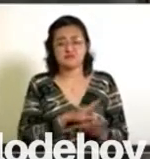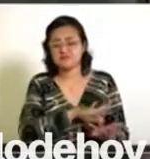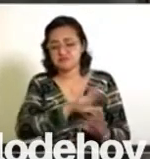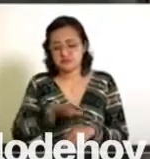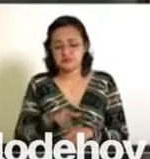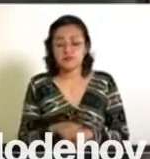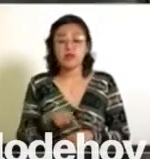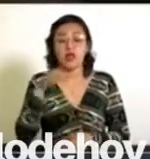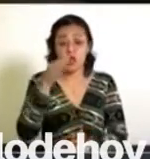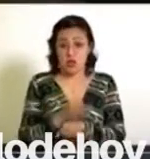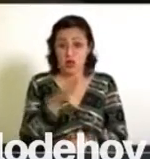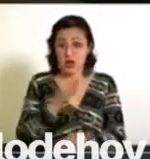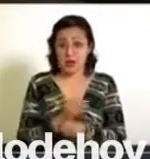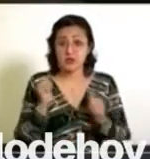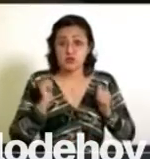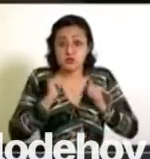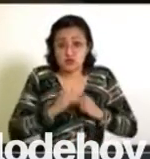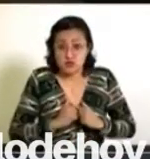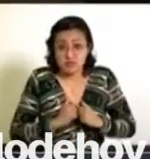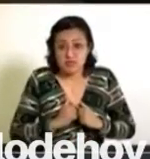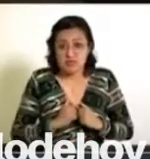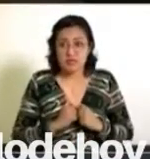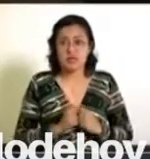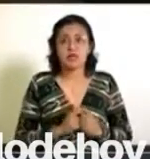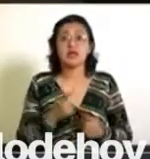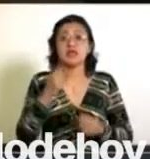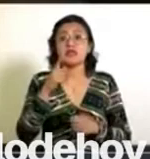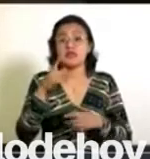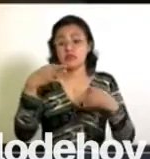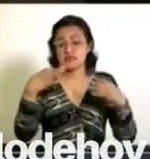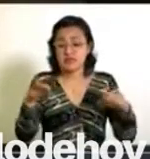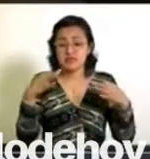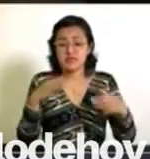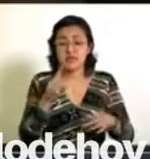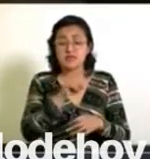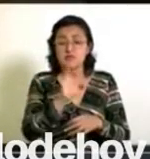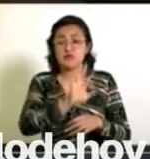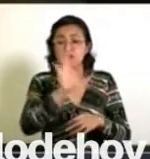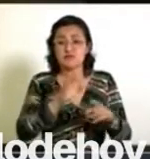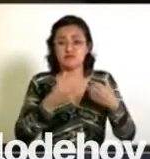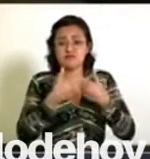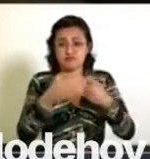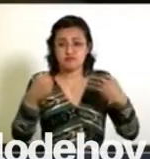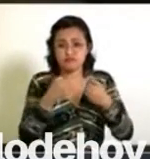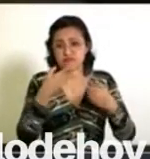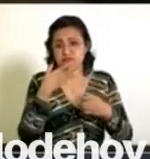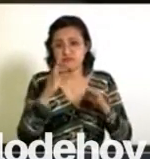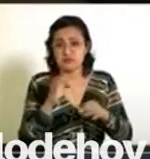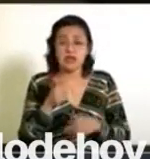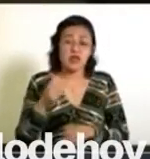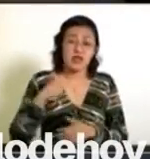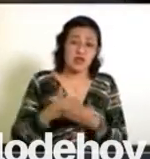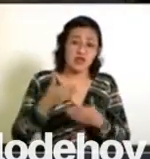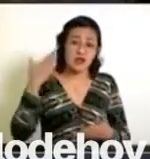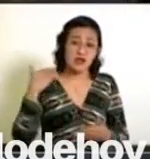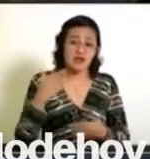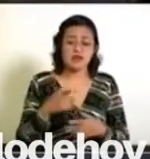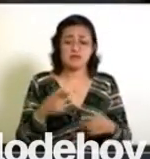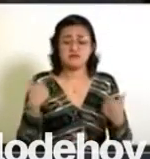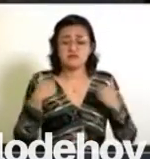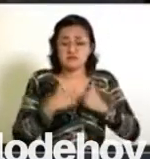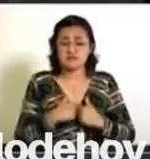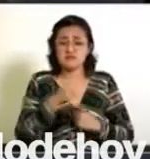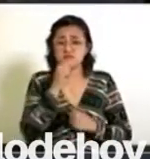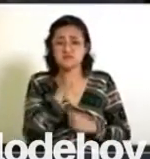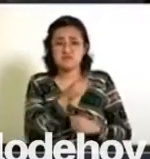en esta administración, es de tela interlook 100% acrílico. En la anterior, el suéter era